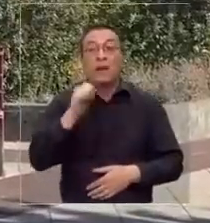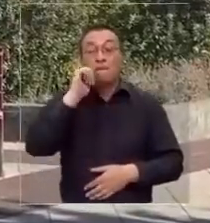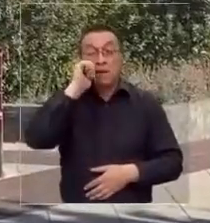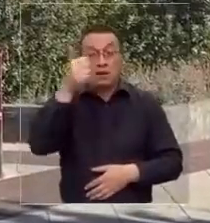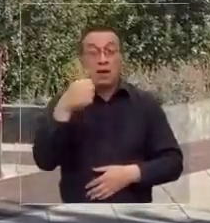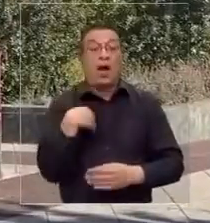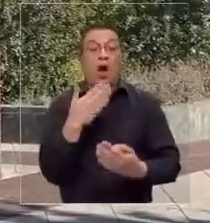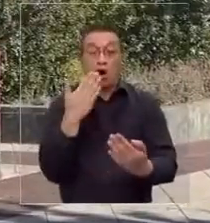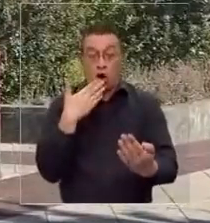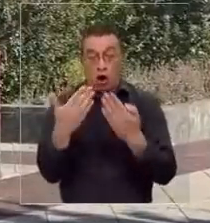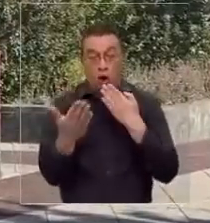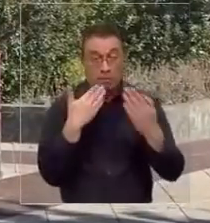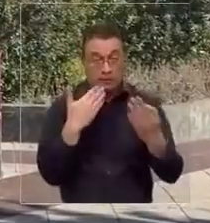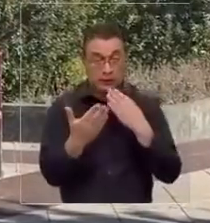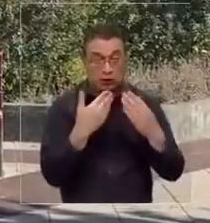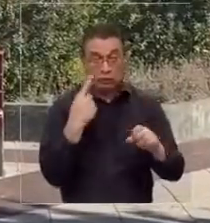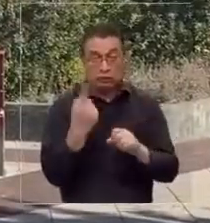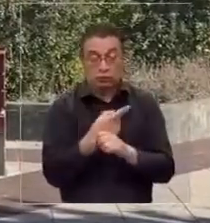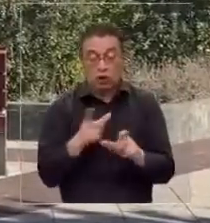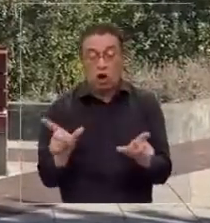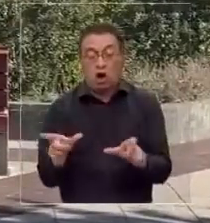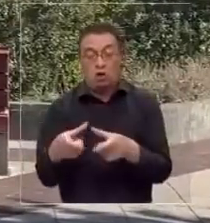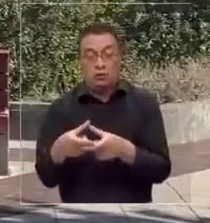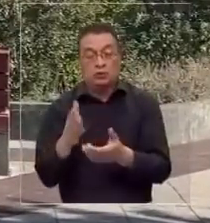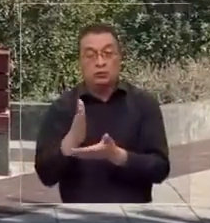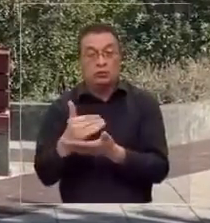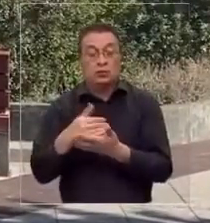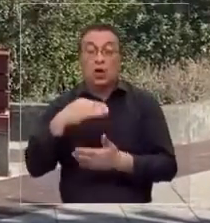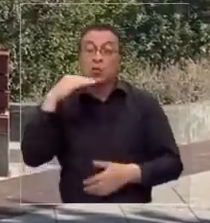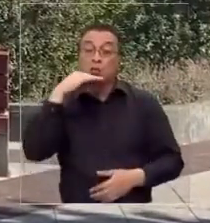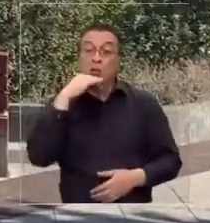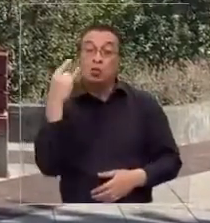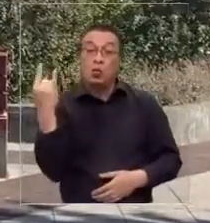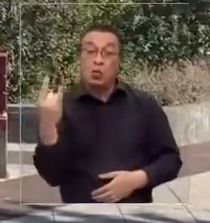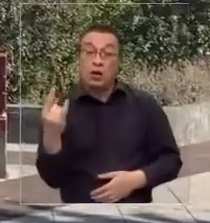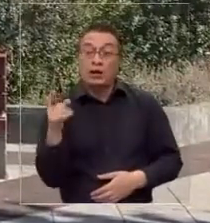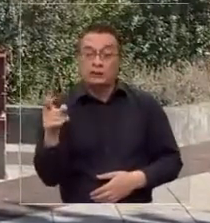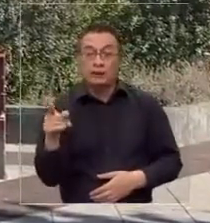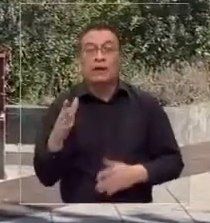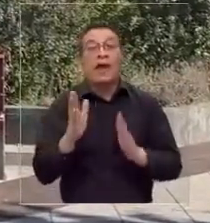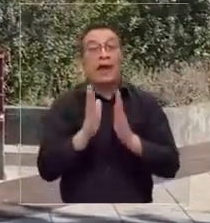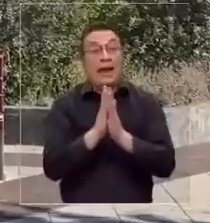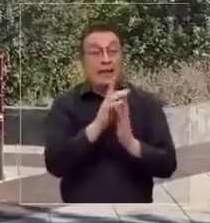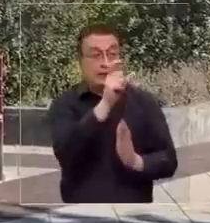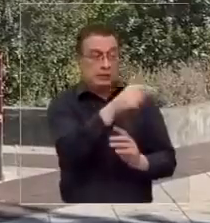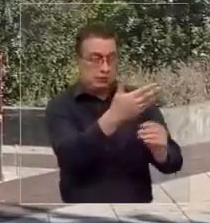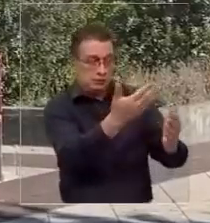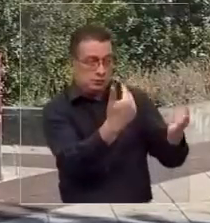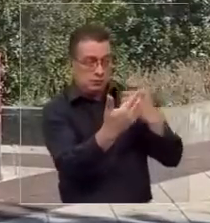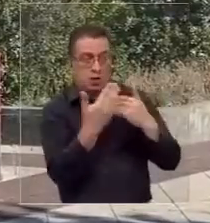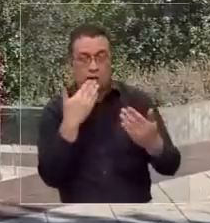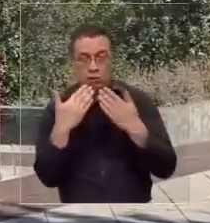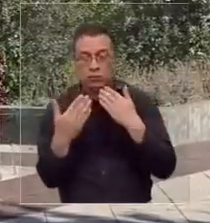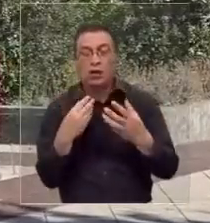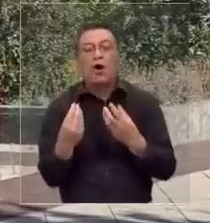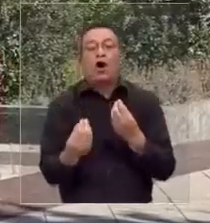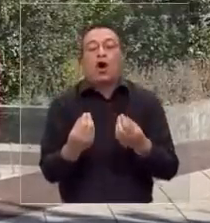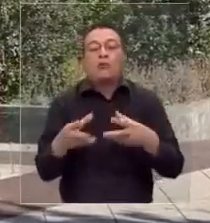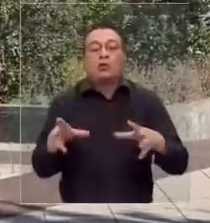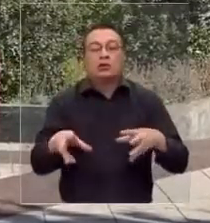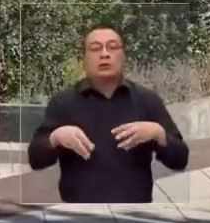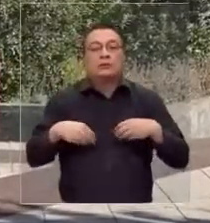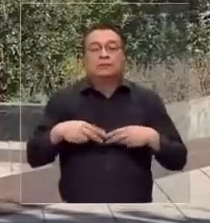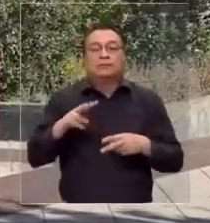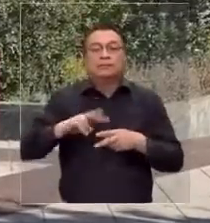una conversación con el Comité Operativo de Emergencia, con la gente de la iglesia también, para ver de qué forma abordamos esta